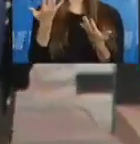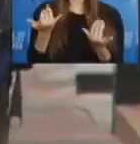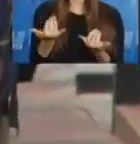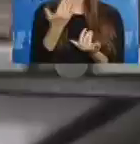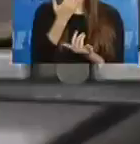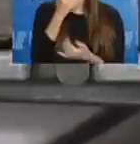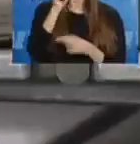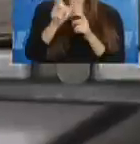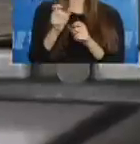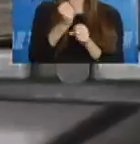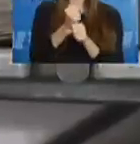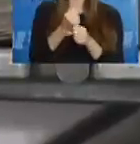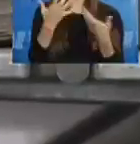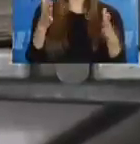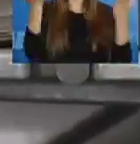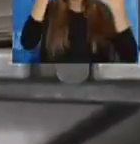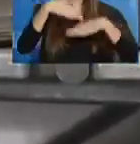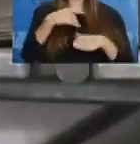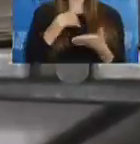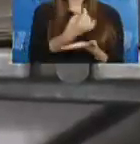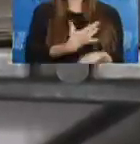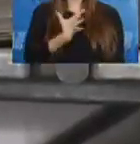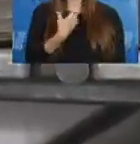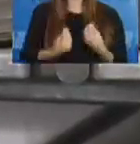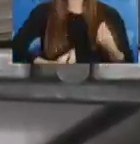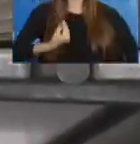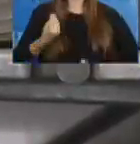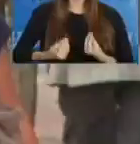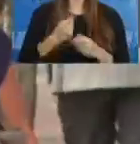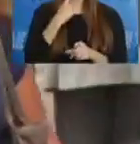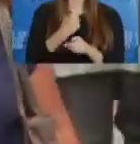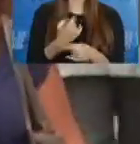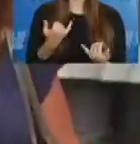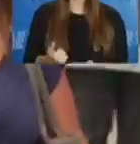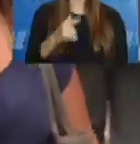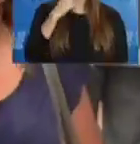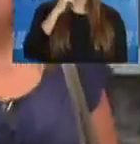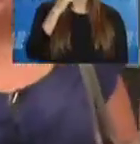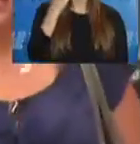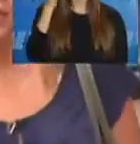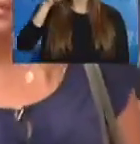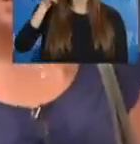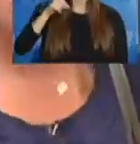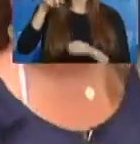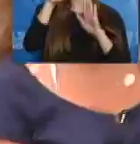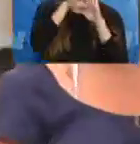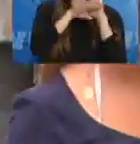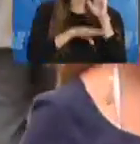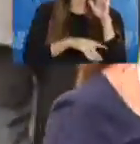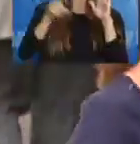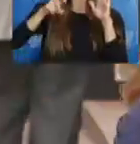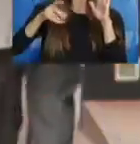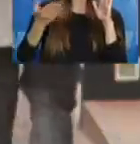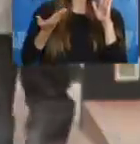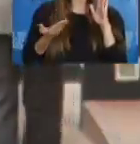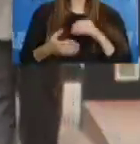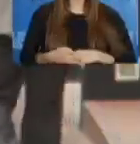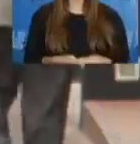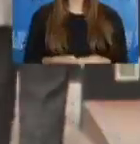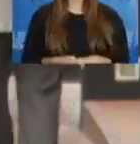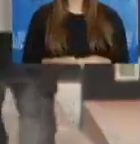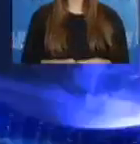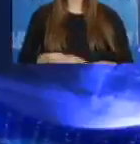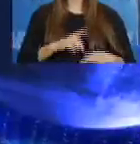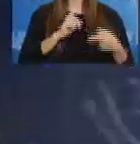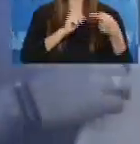quedaron sin trabajo a través de una prestación económica por cinco meses. Entre los requisitos establecidos en el proyecto para que una persona acceda a este beneficio